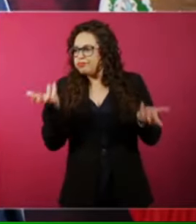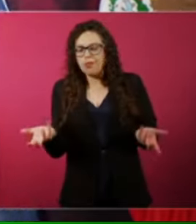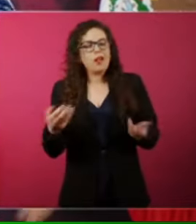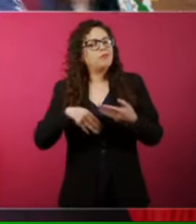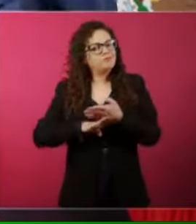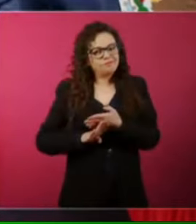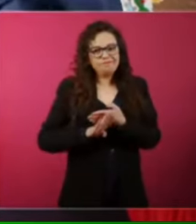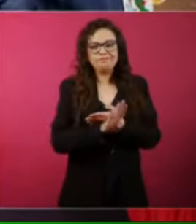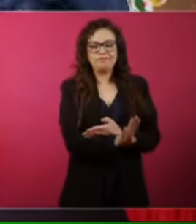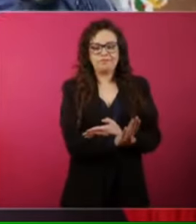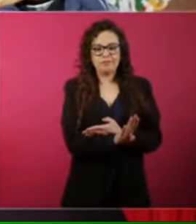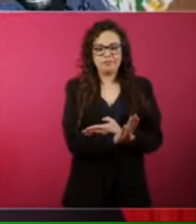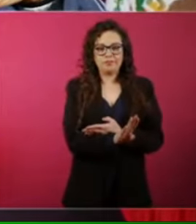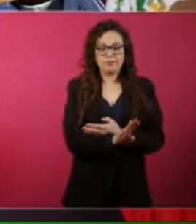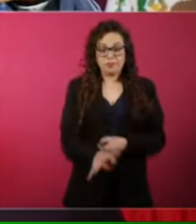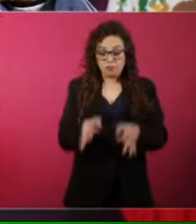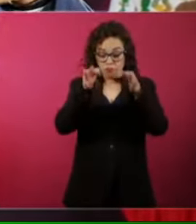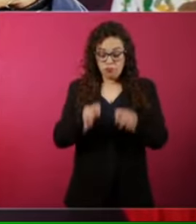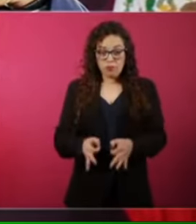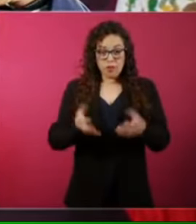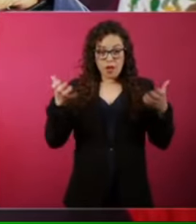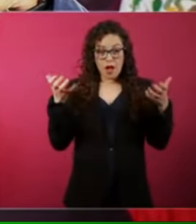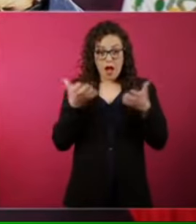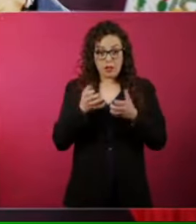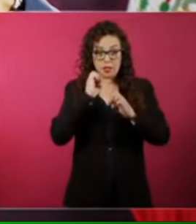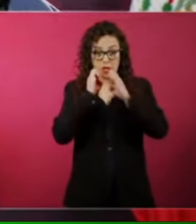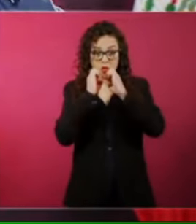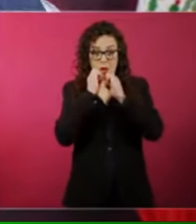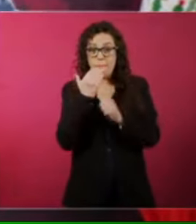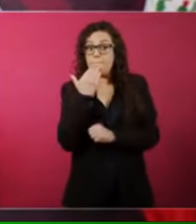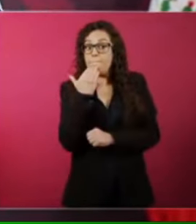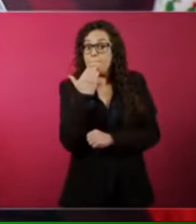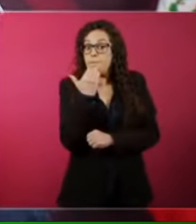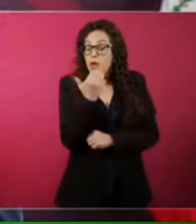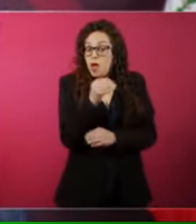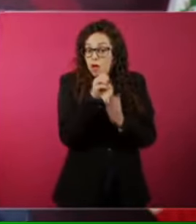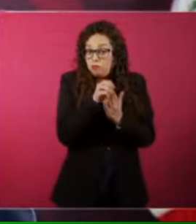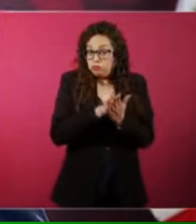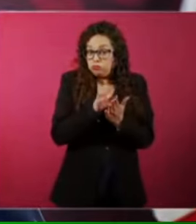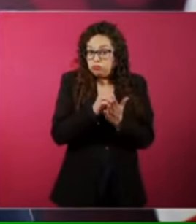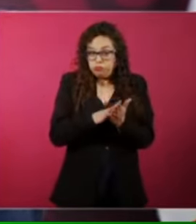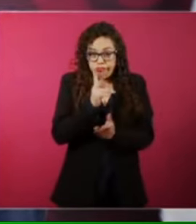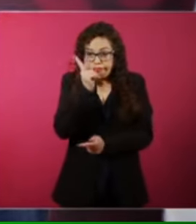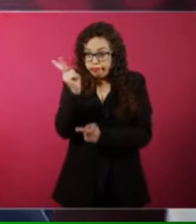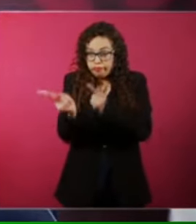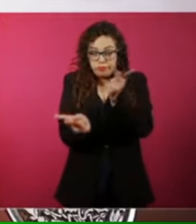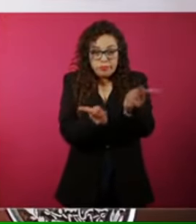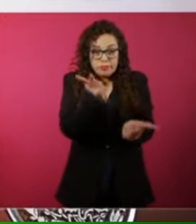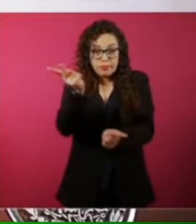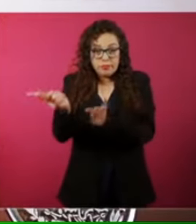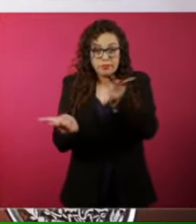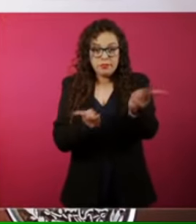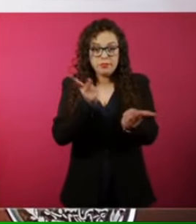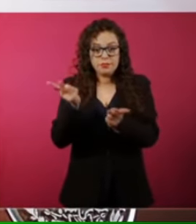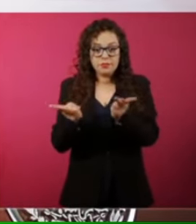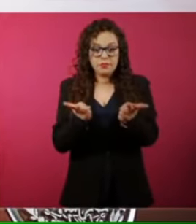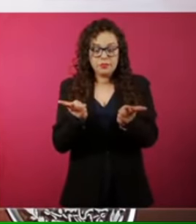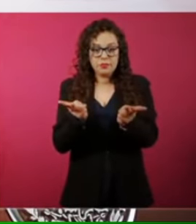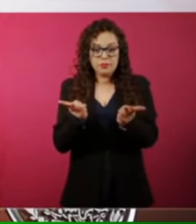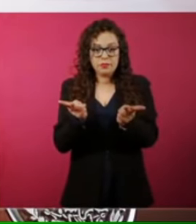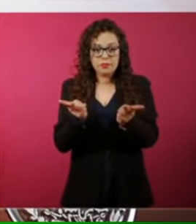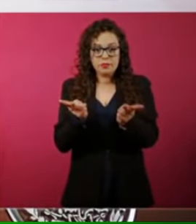y la encuesta cuando se hace bien es pues un reflejo